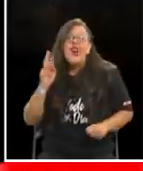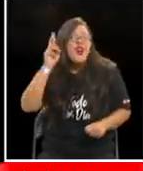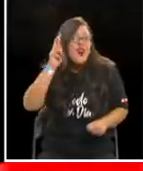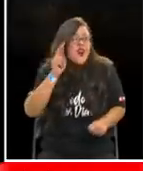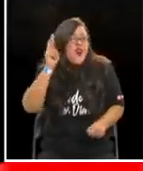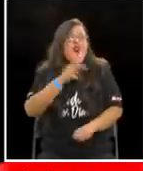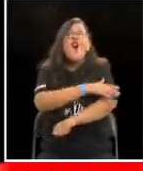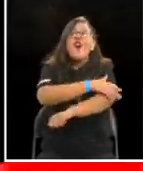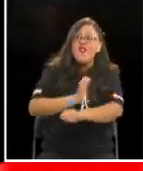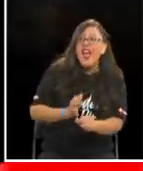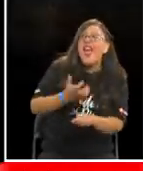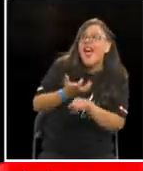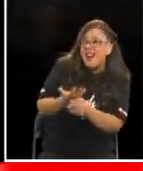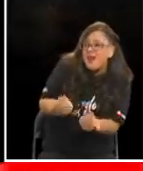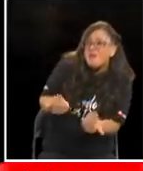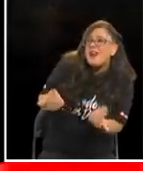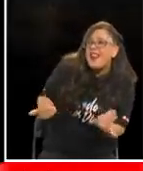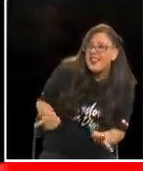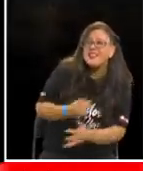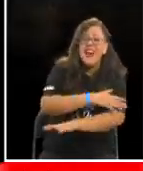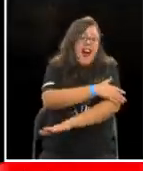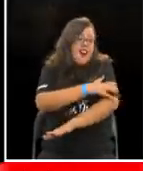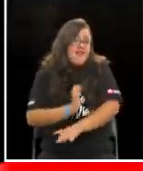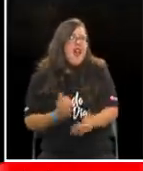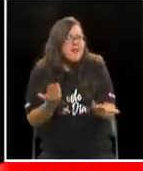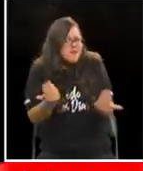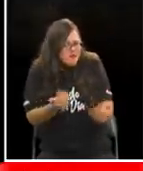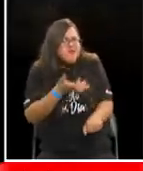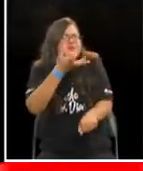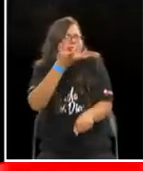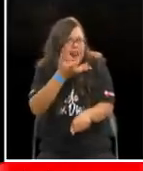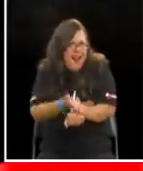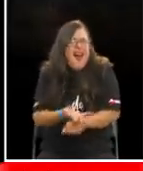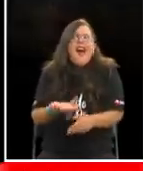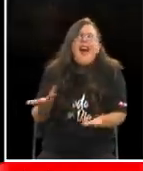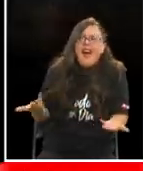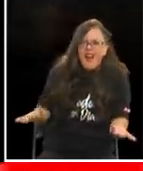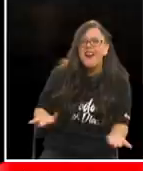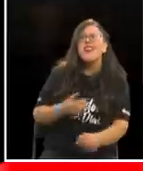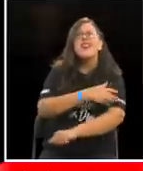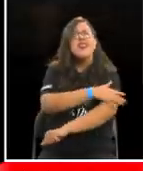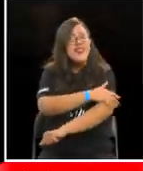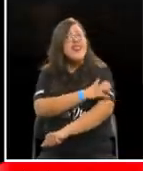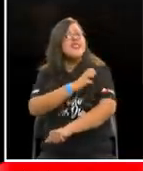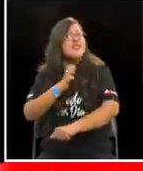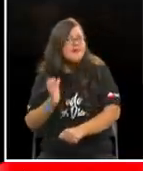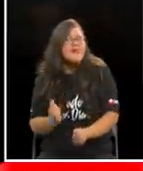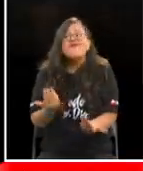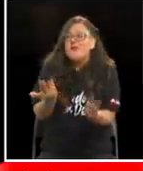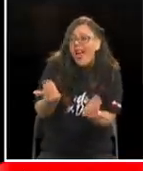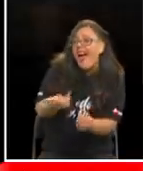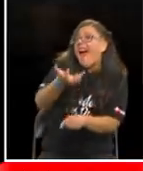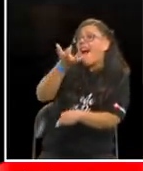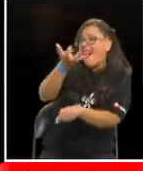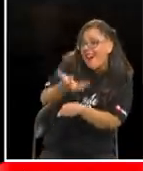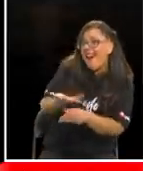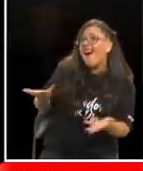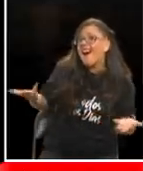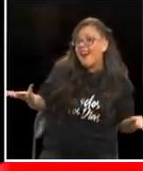Recuerda que donde hay fe, hay esperanza Que donde hay fe, hay esperanza Que donde hay fe